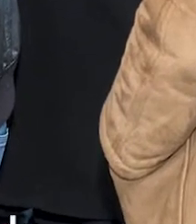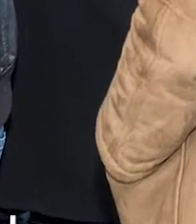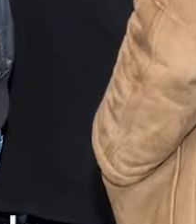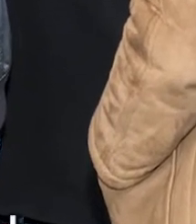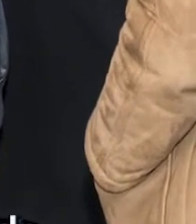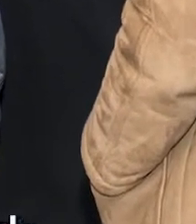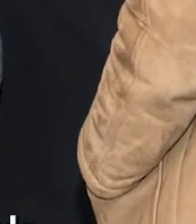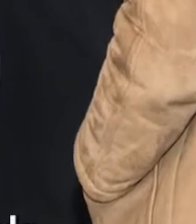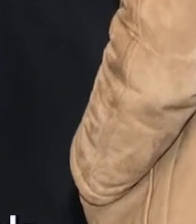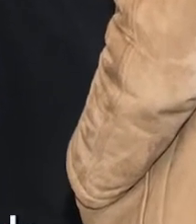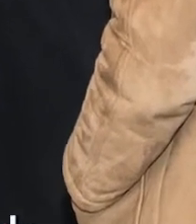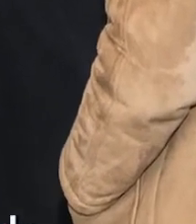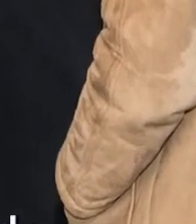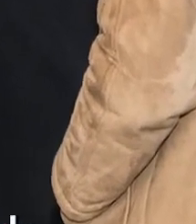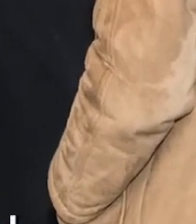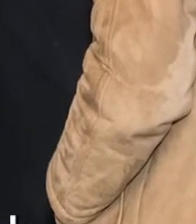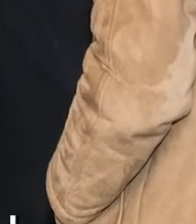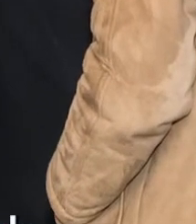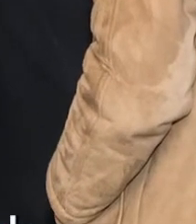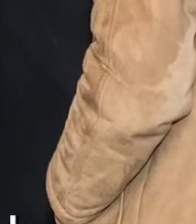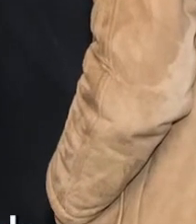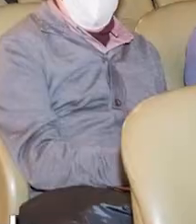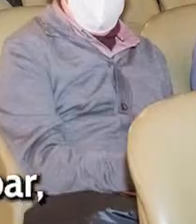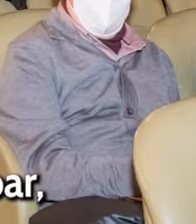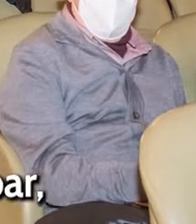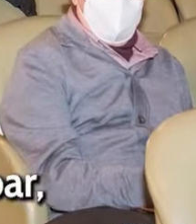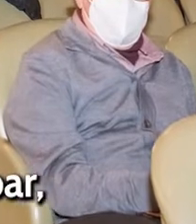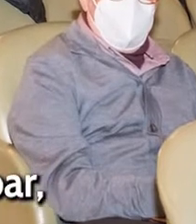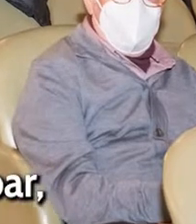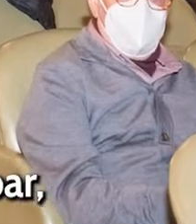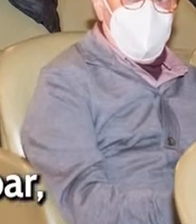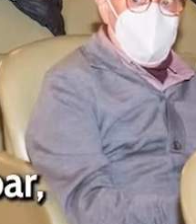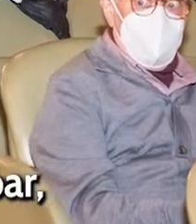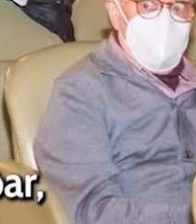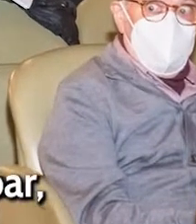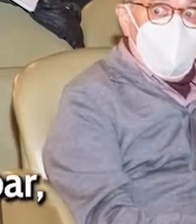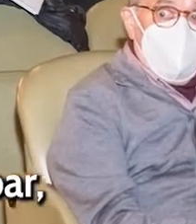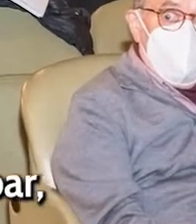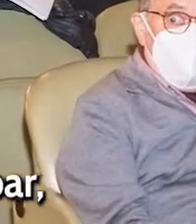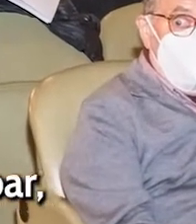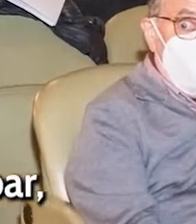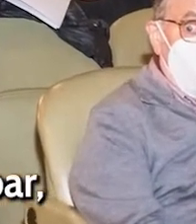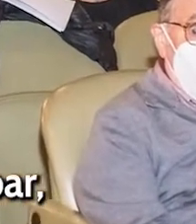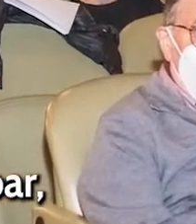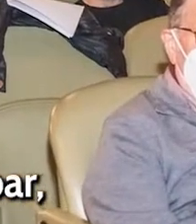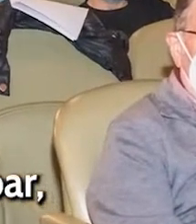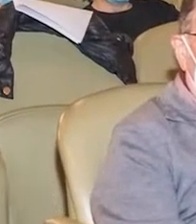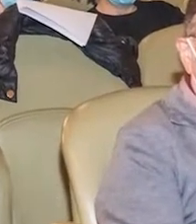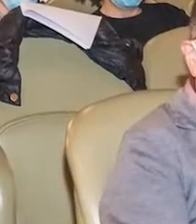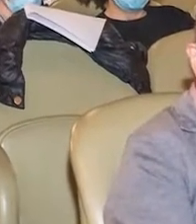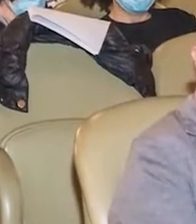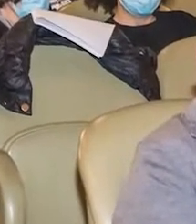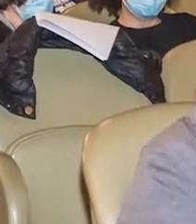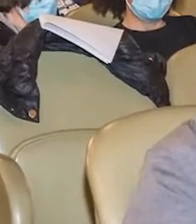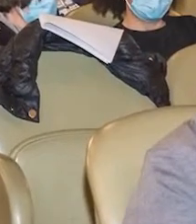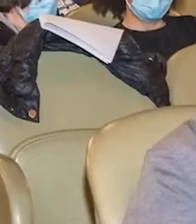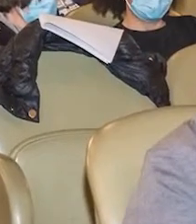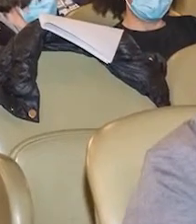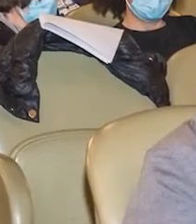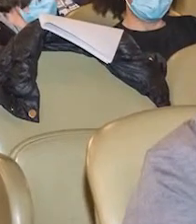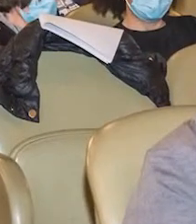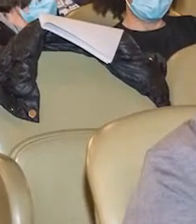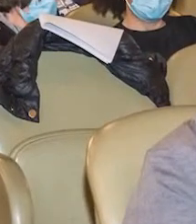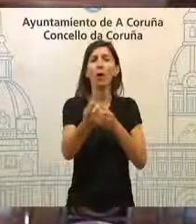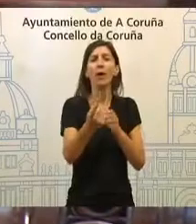Cultura e unha demanda do sector que quere, con toda razón do mundo e felizmente un foro non que participar, non que debater, que trasladar tamén